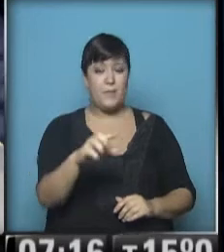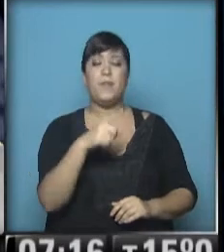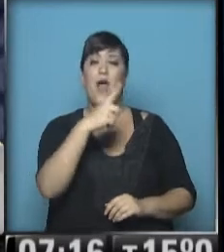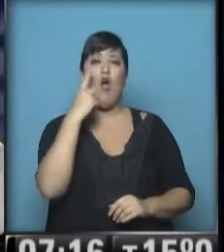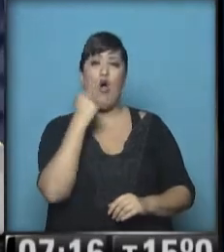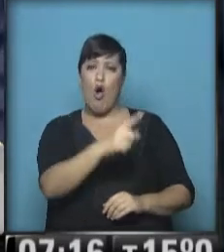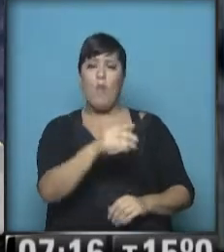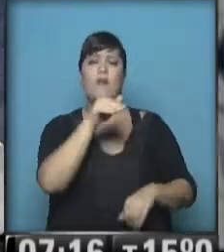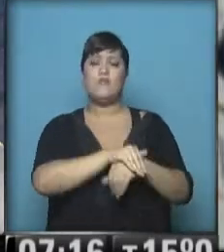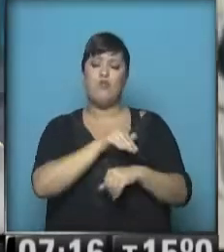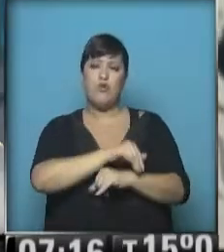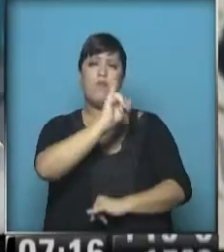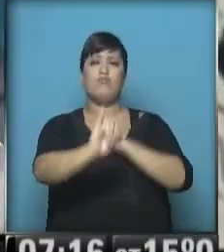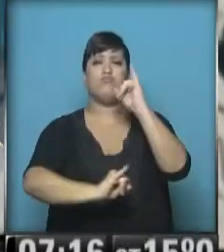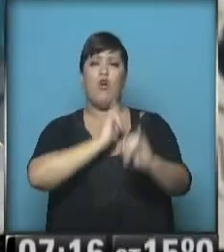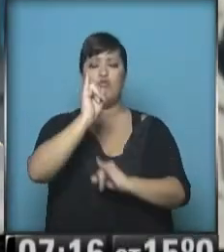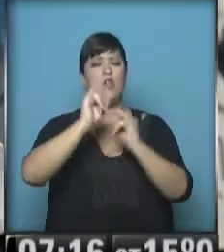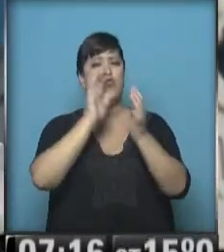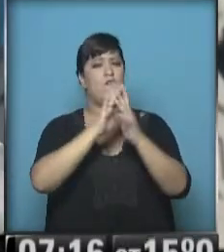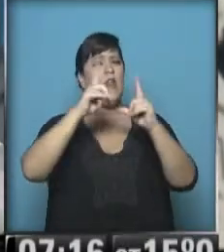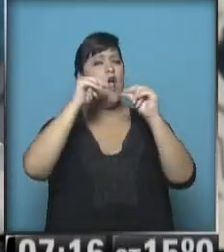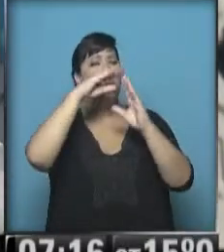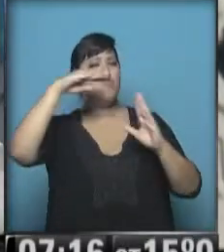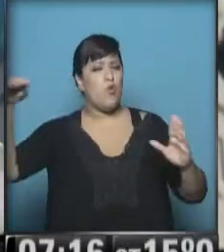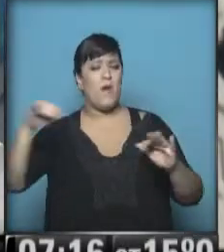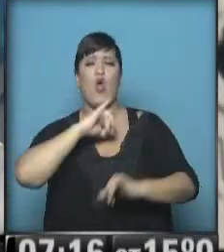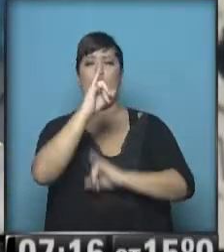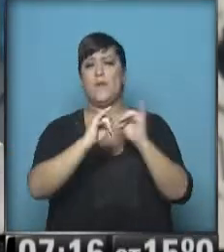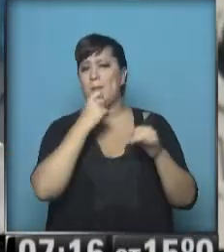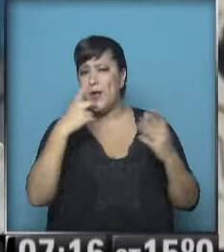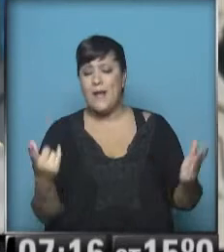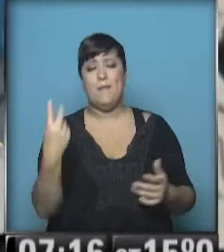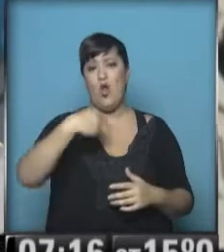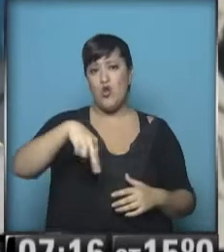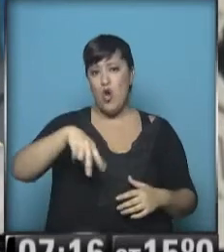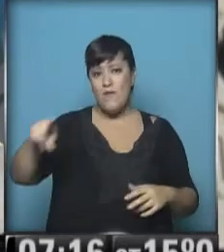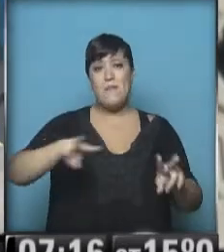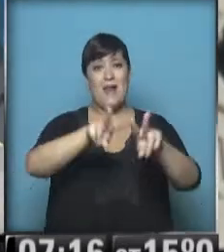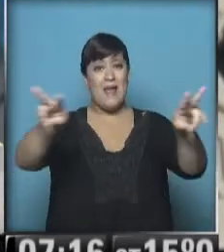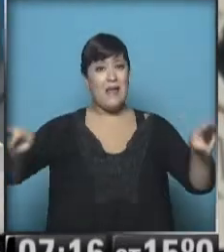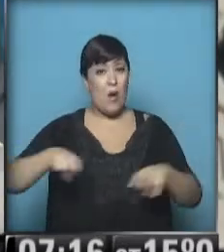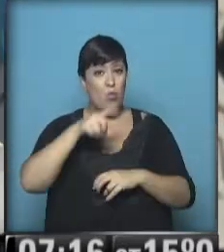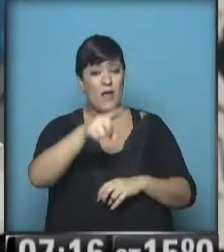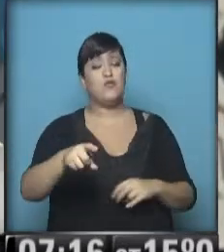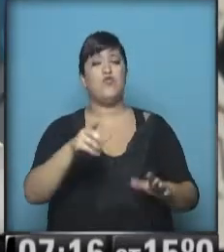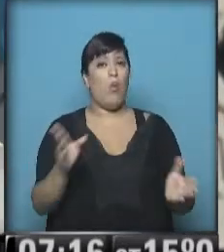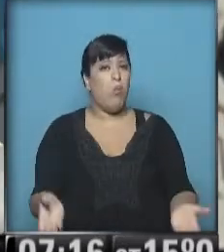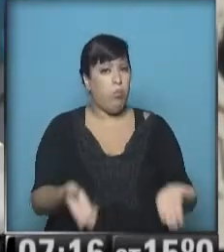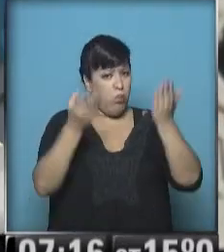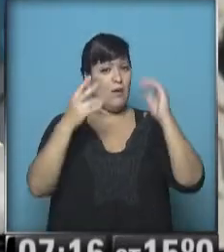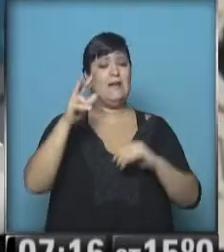encargado de hacer una revisión de los números y comentar, por ejemplo, que en noviembre la recaudación creció un 38